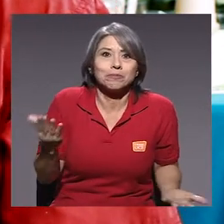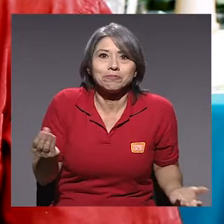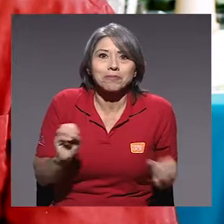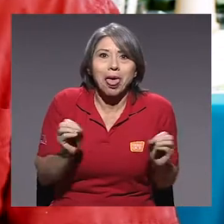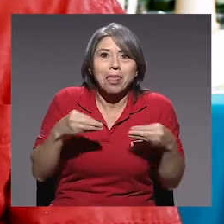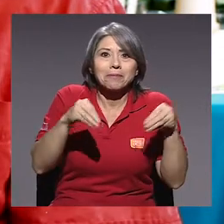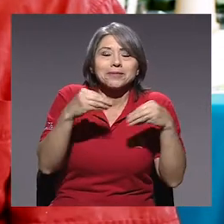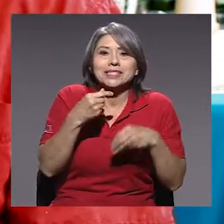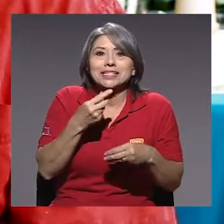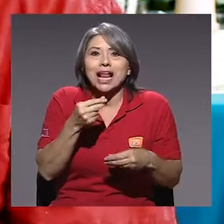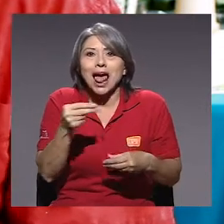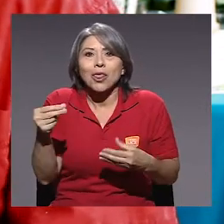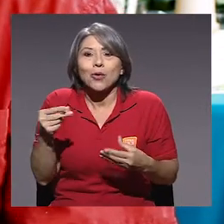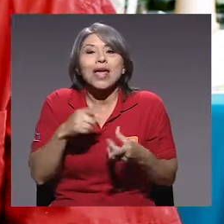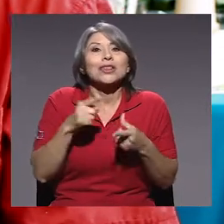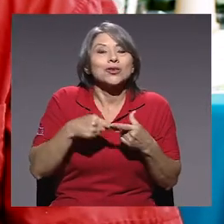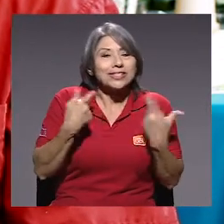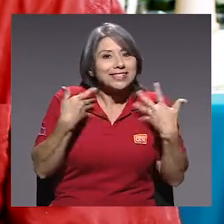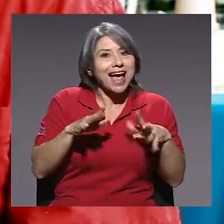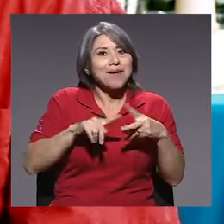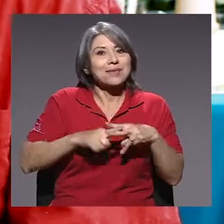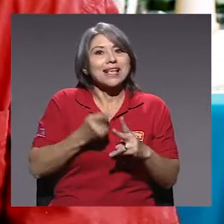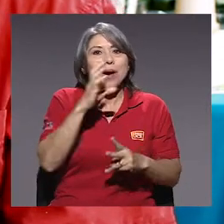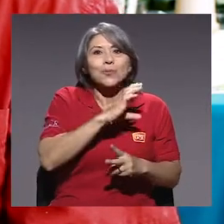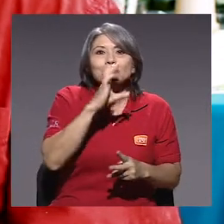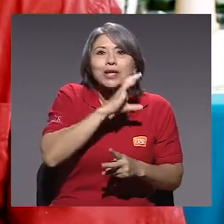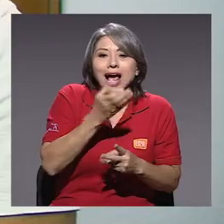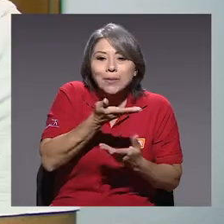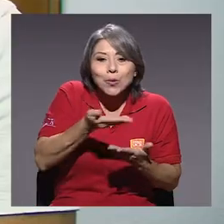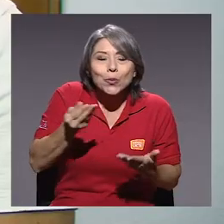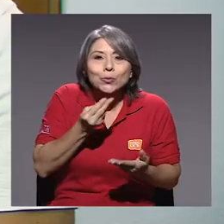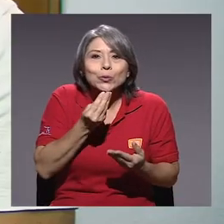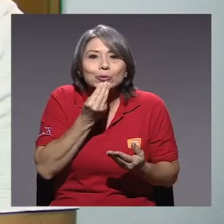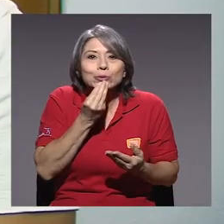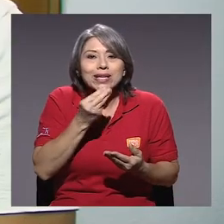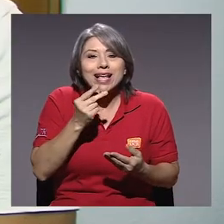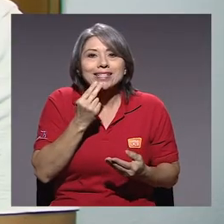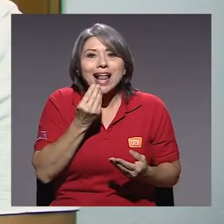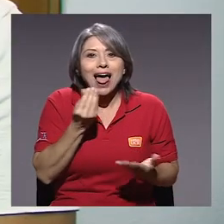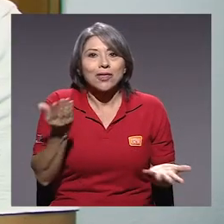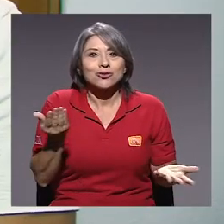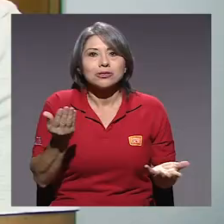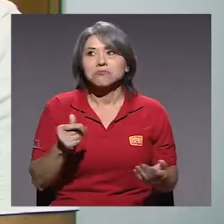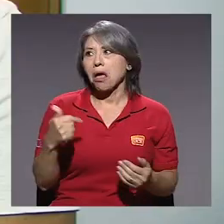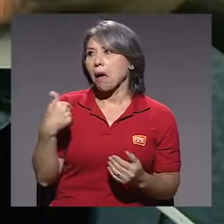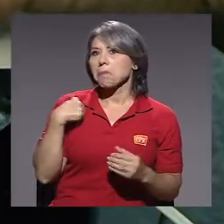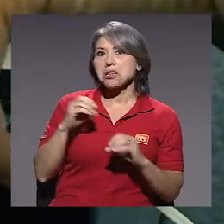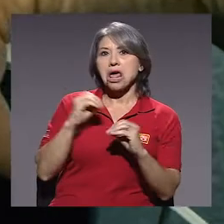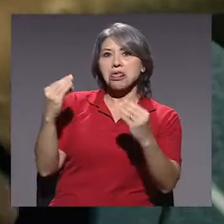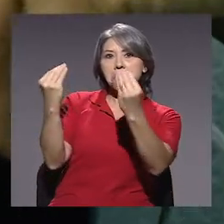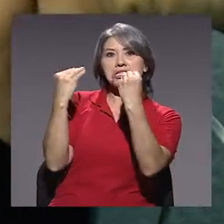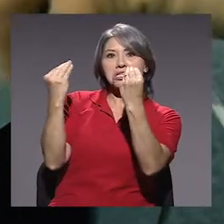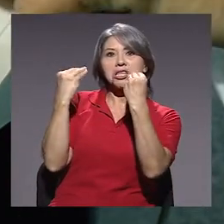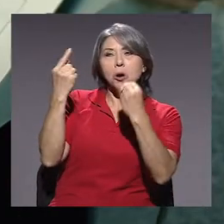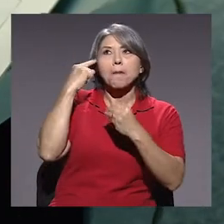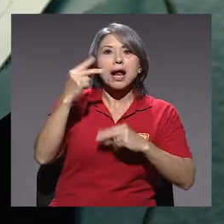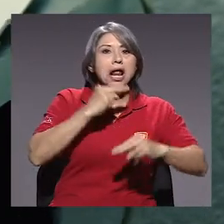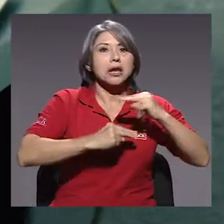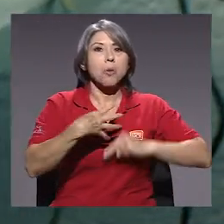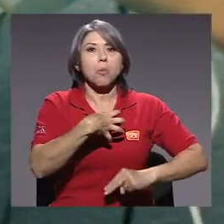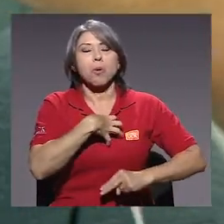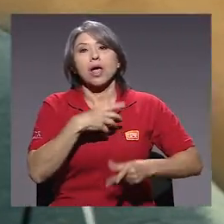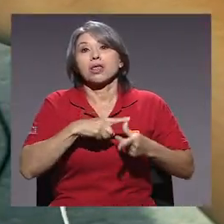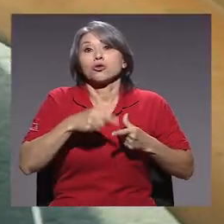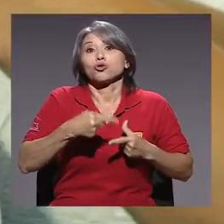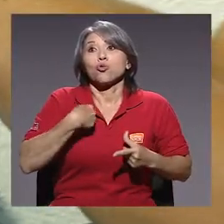la verdad no tenía nada salado, entonces ahí empezamos a buscar productos salados. A mí nadie me enseñó a emprender, sinceramente, entonces uno tiene que